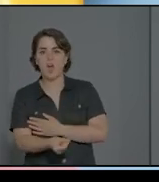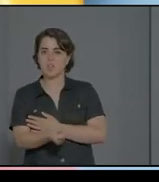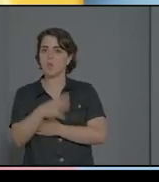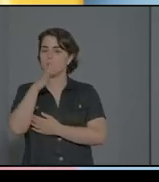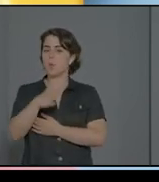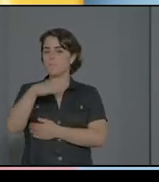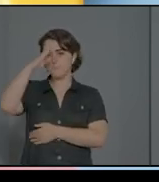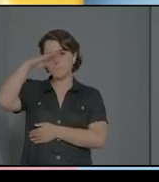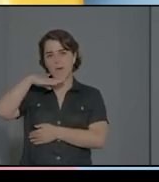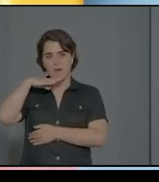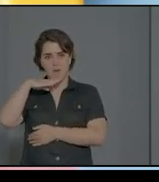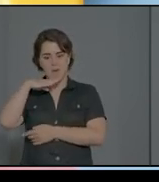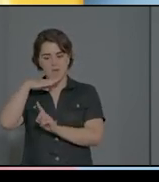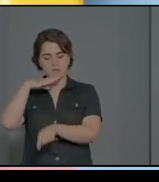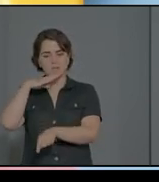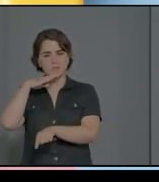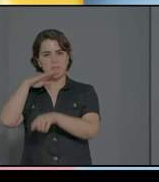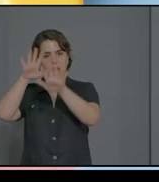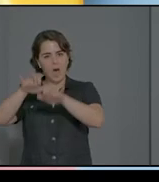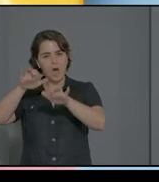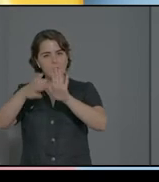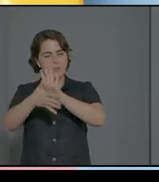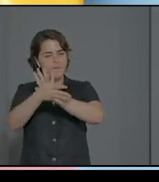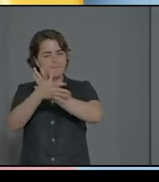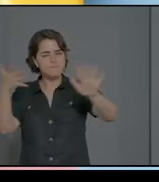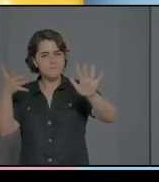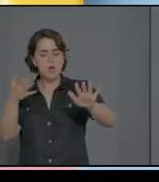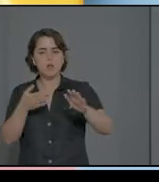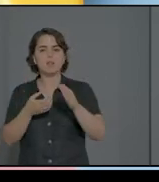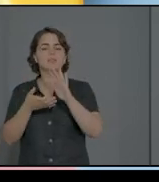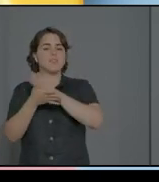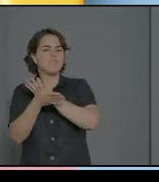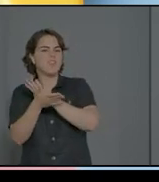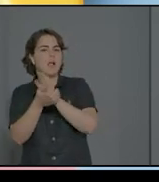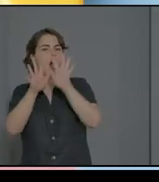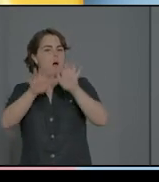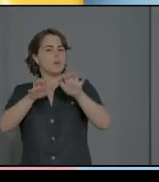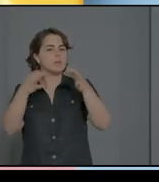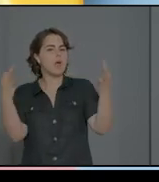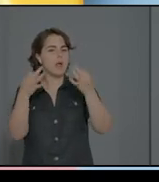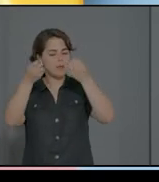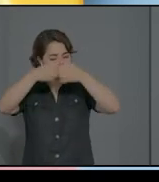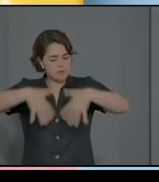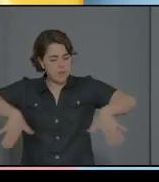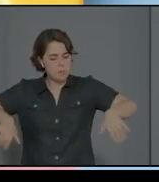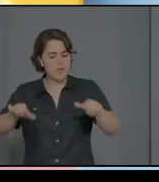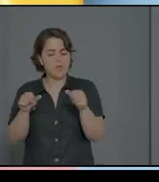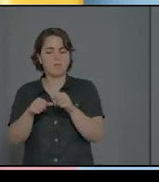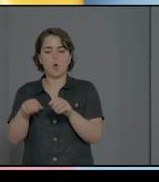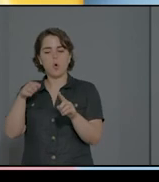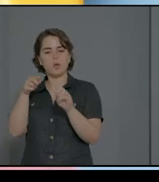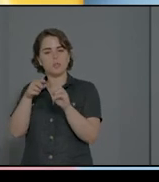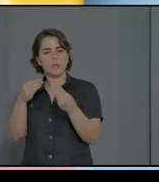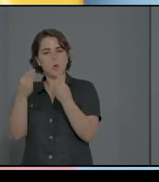mucho más rápido esquemas distintos de trabajar con los niños. La madre tiene que luchar contra su